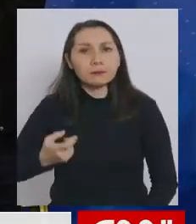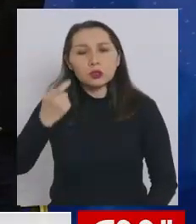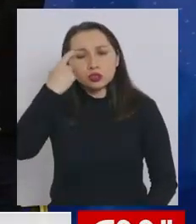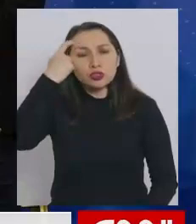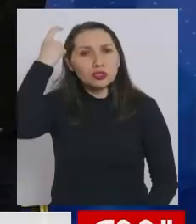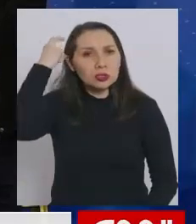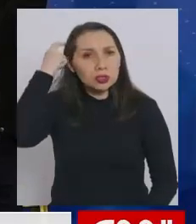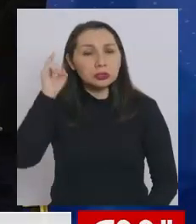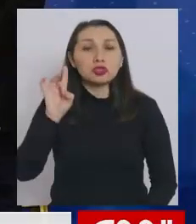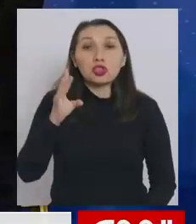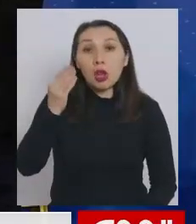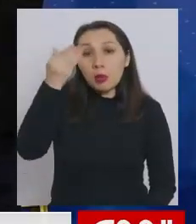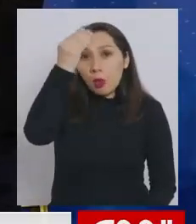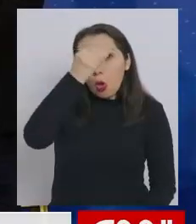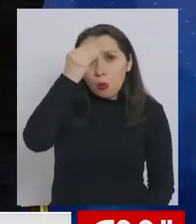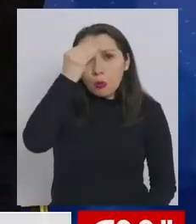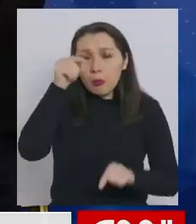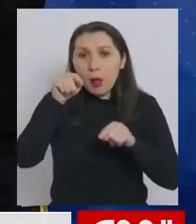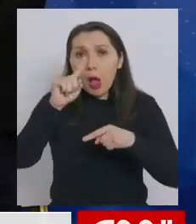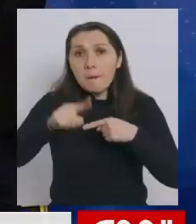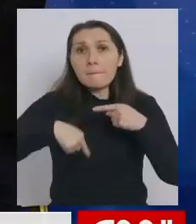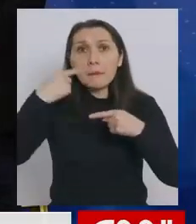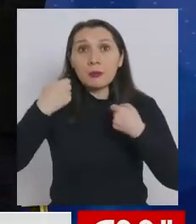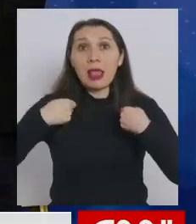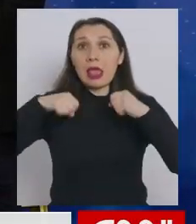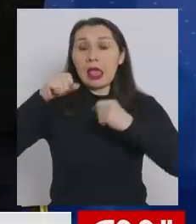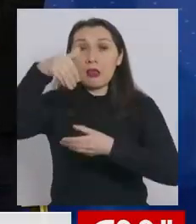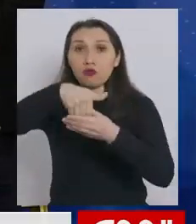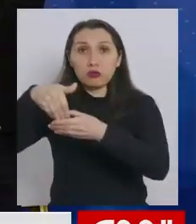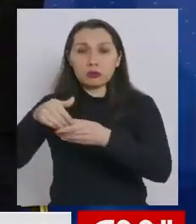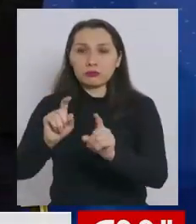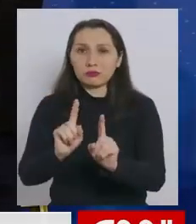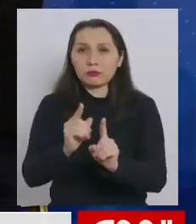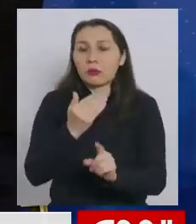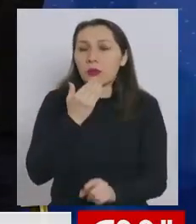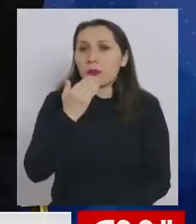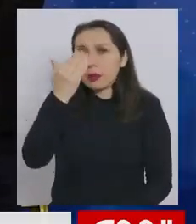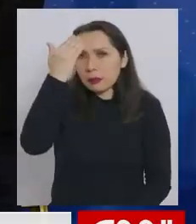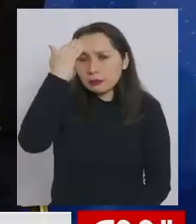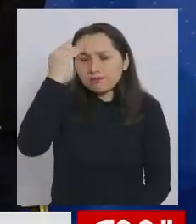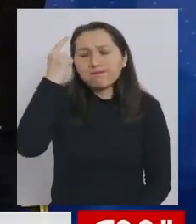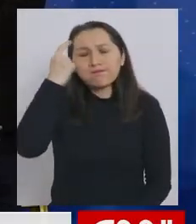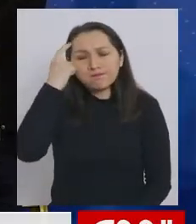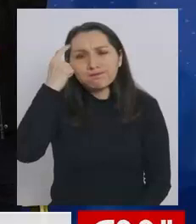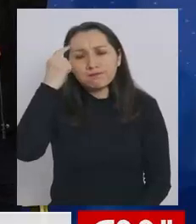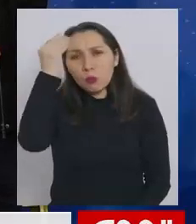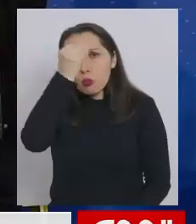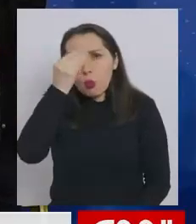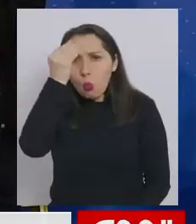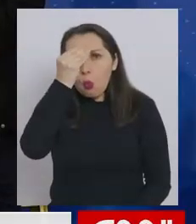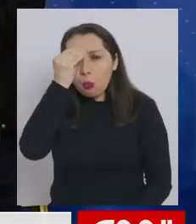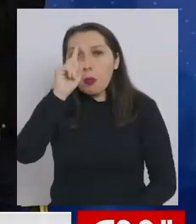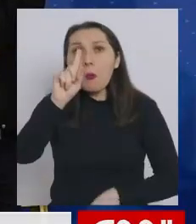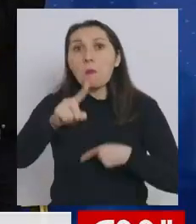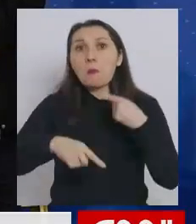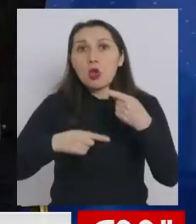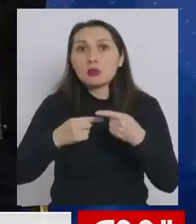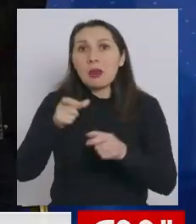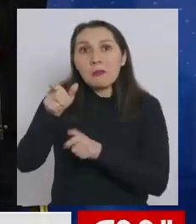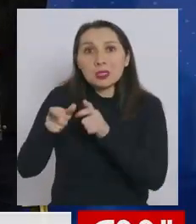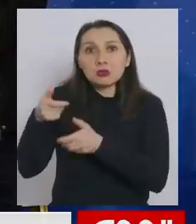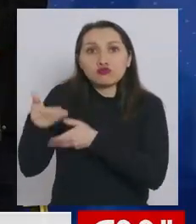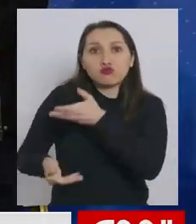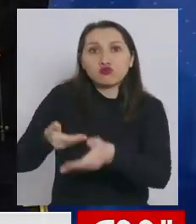solamente tenemos que preocuparnos de la próxima elección, tenemos que también pensar y preocuparnos de la próxima generación.